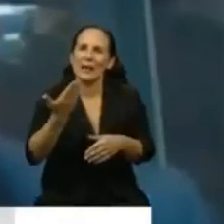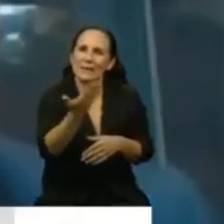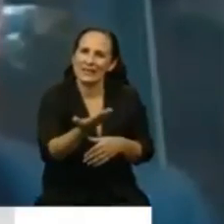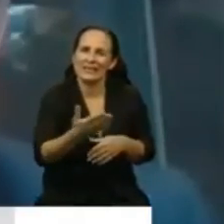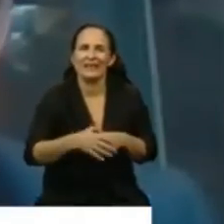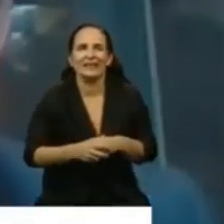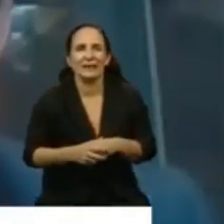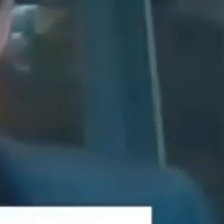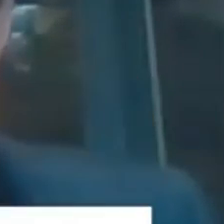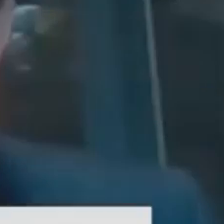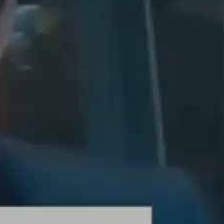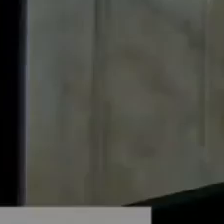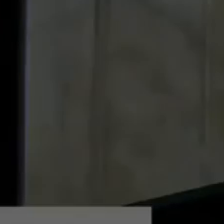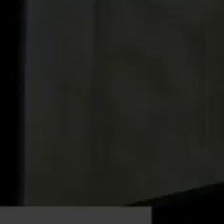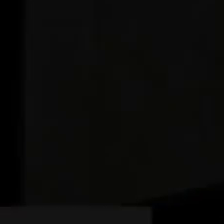Muchas gracias, señor diputado.